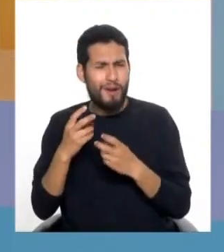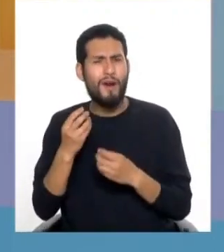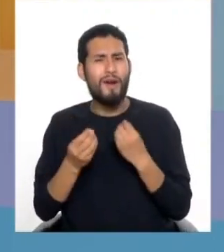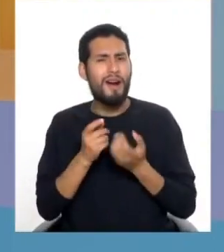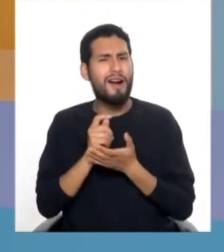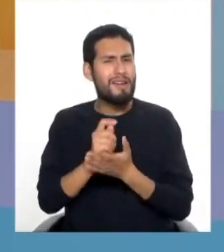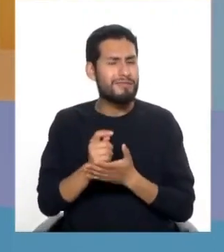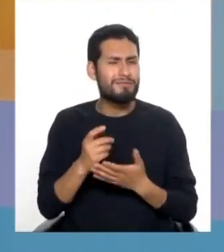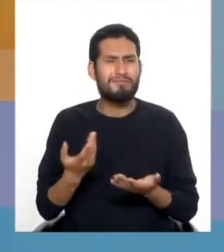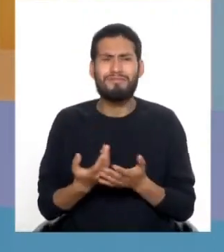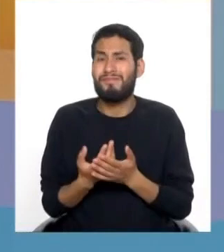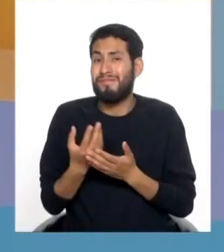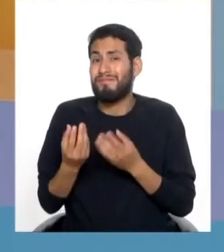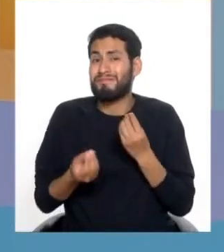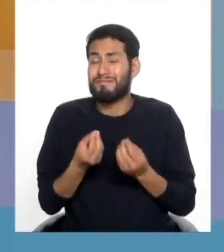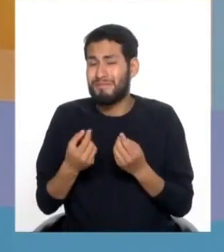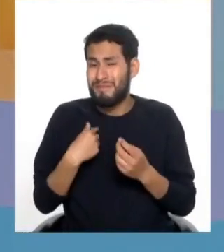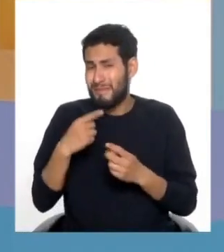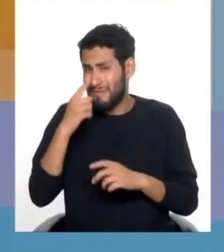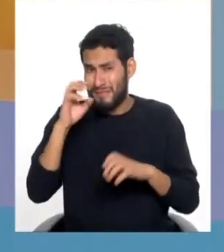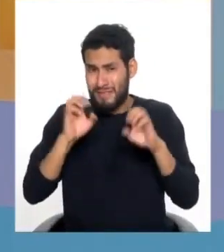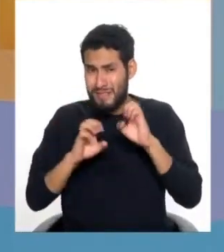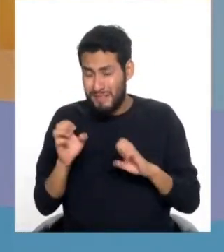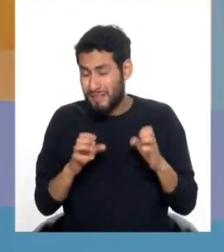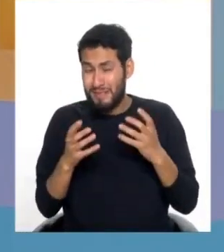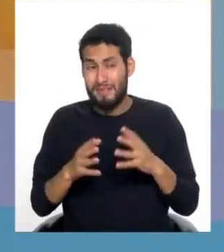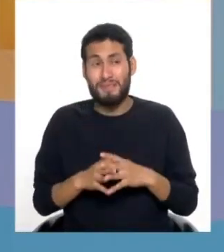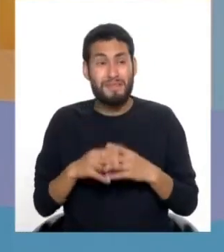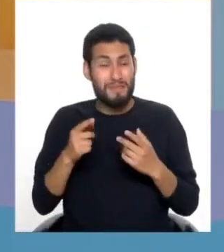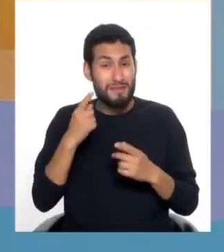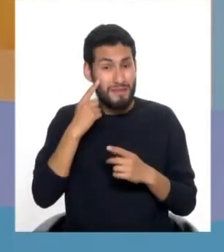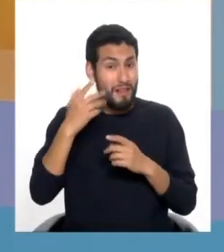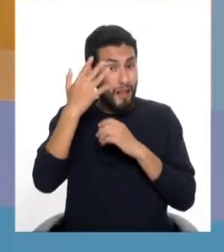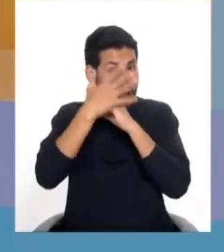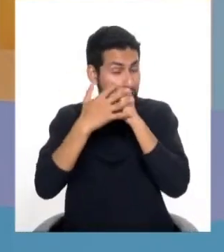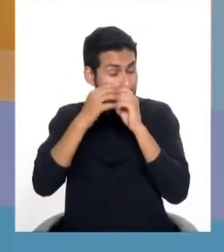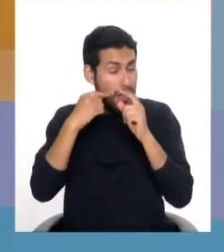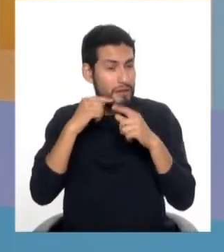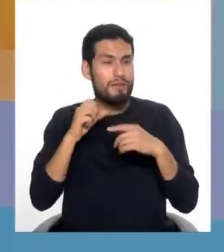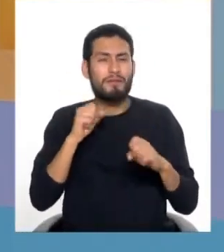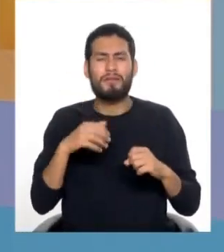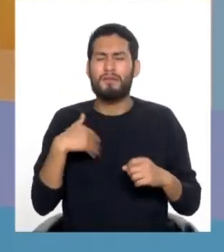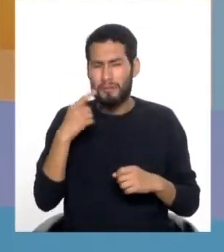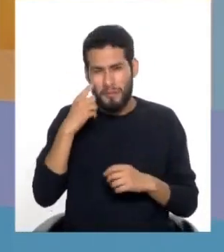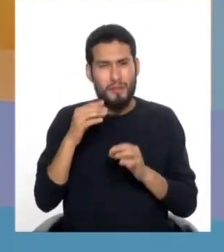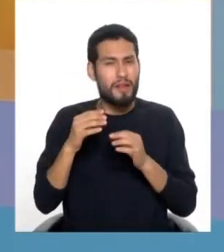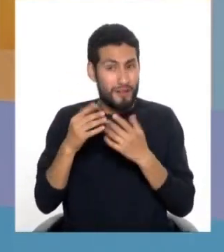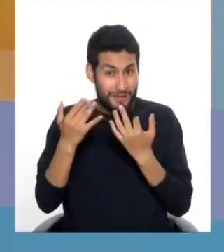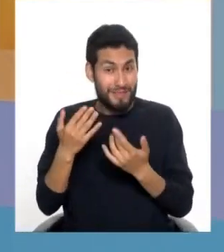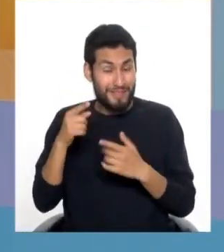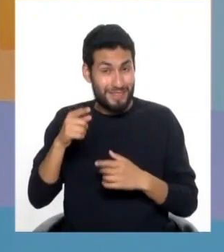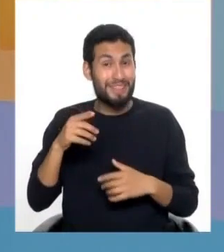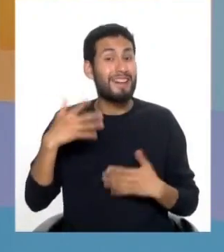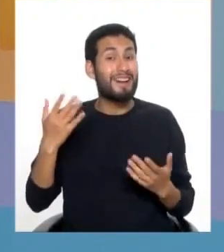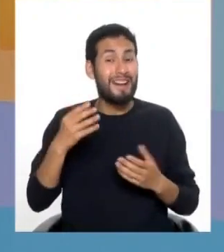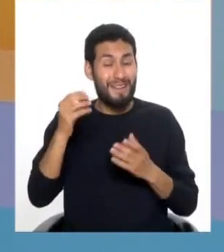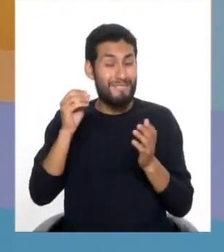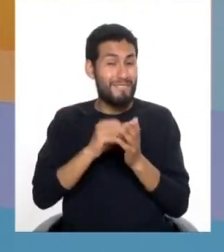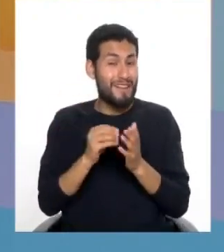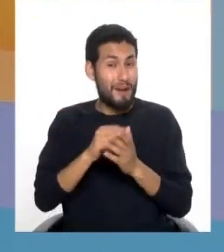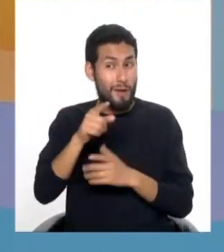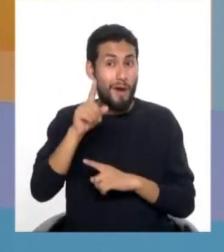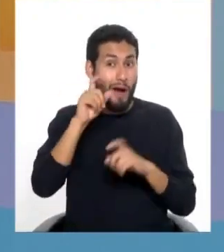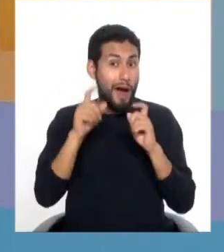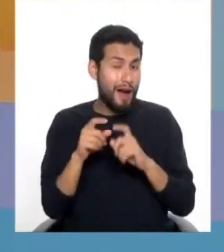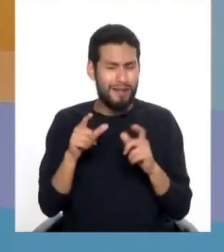tratamos, cómo vamos a evaluar si es que tenemos una catarata, vamos a tener que esperar eso y muchas cosas más. Así que alisten sus